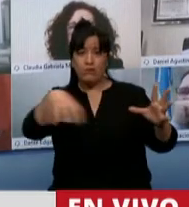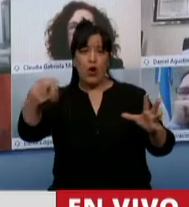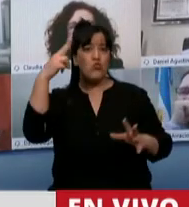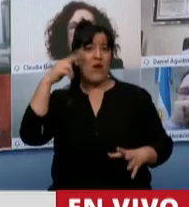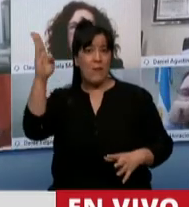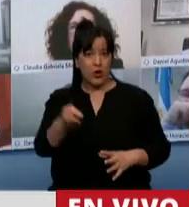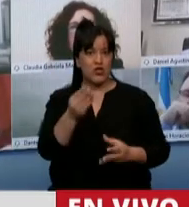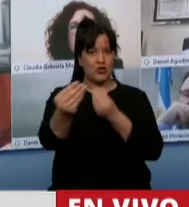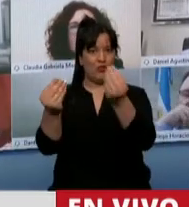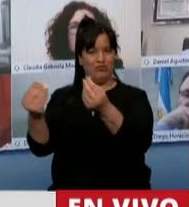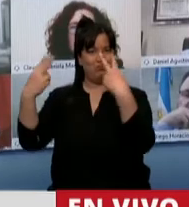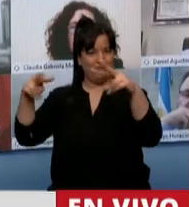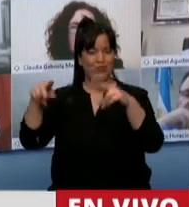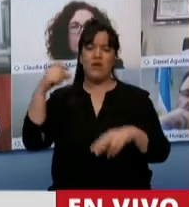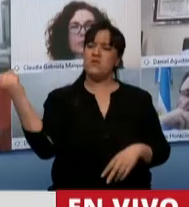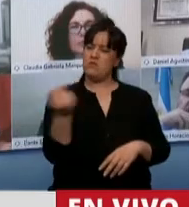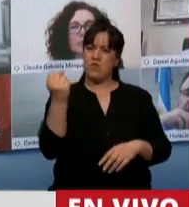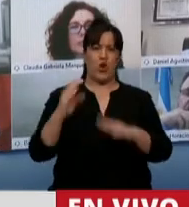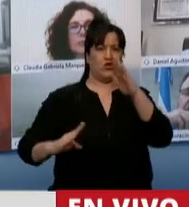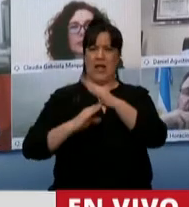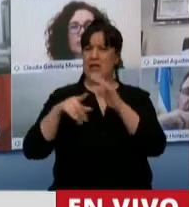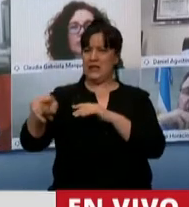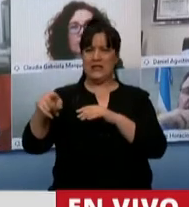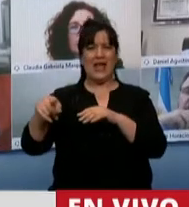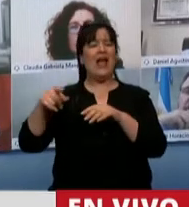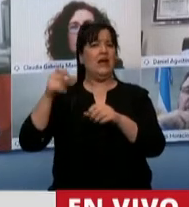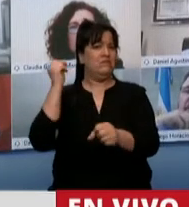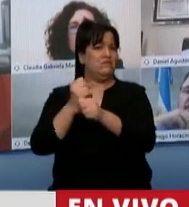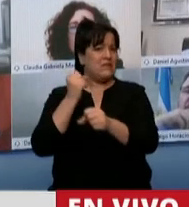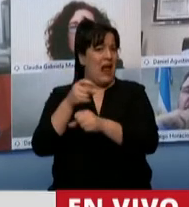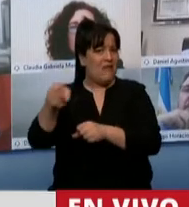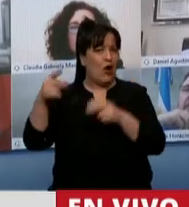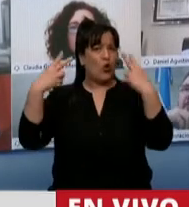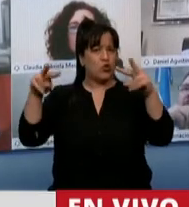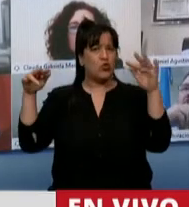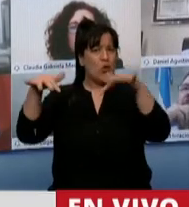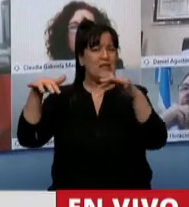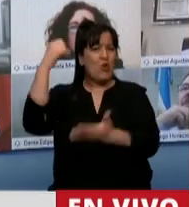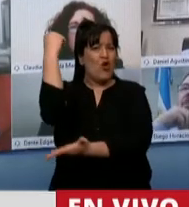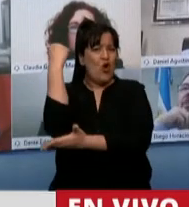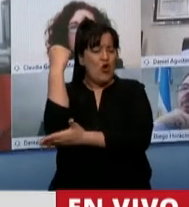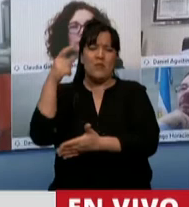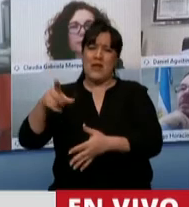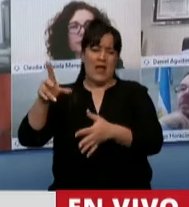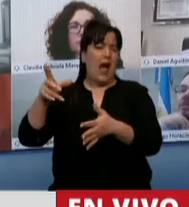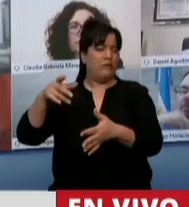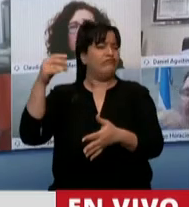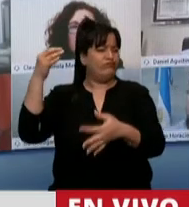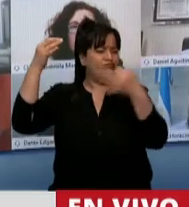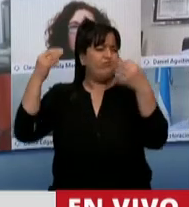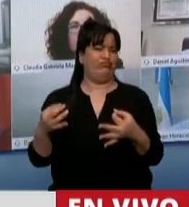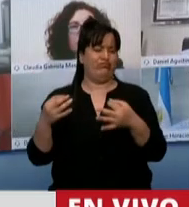virtuosa por excelencia. Se dice que es una actividad económica esencialmente democrática. ¿Por qué?